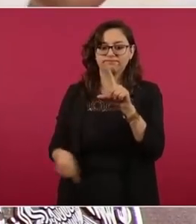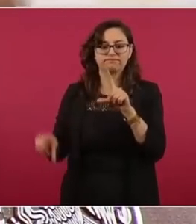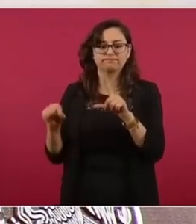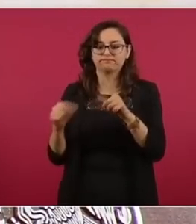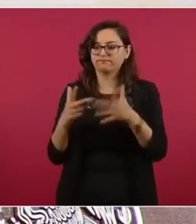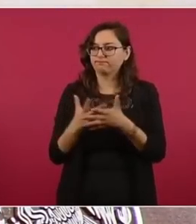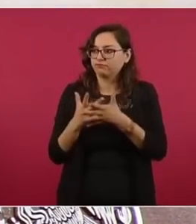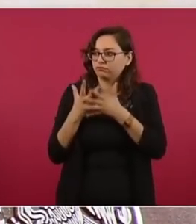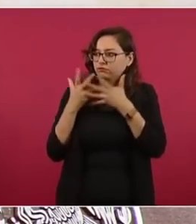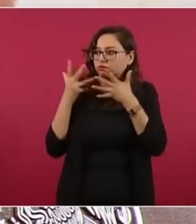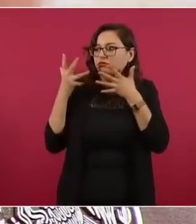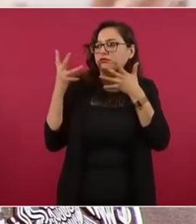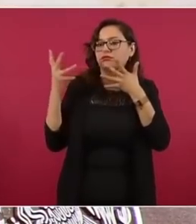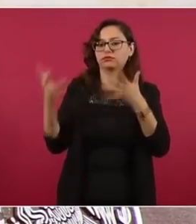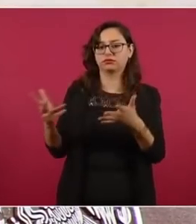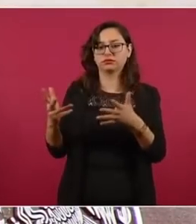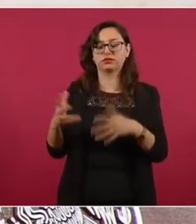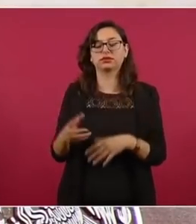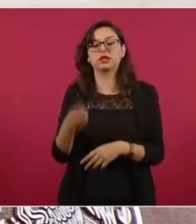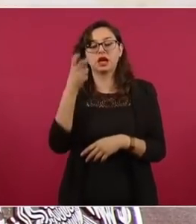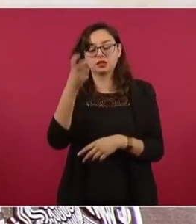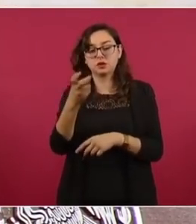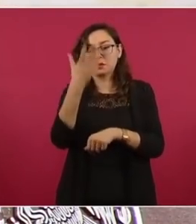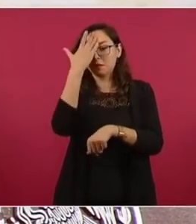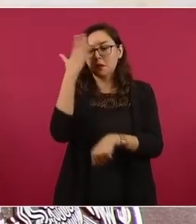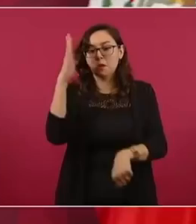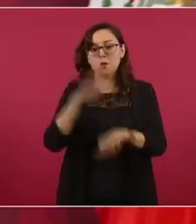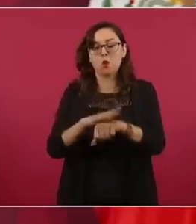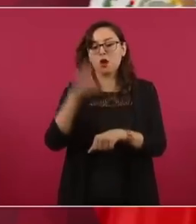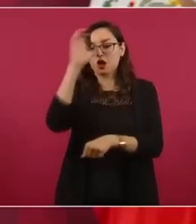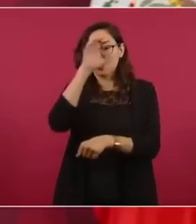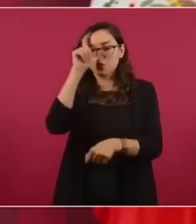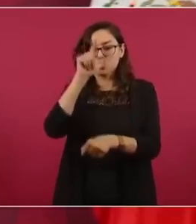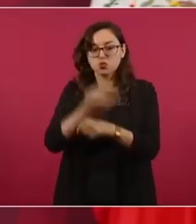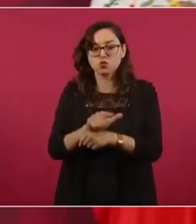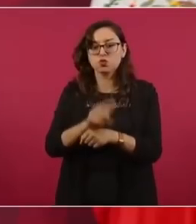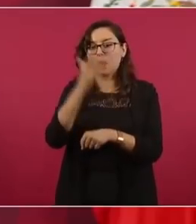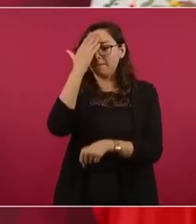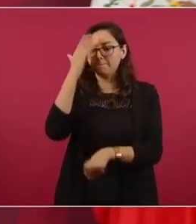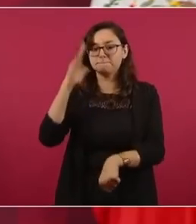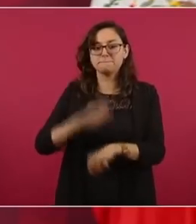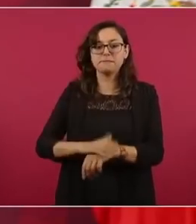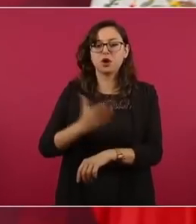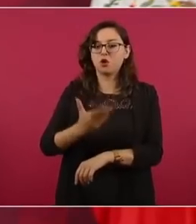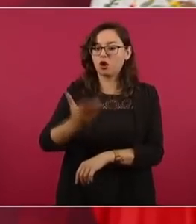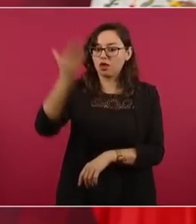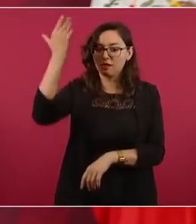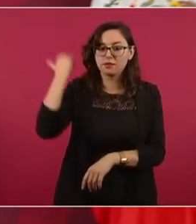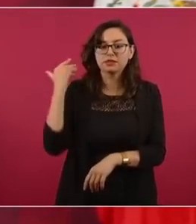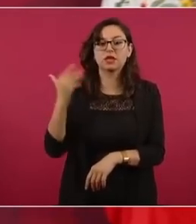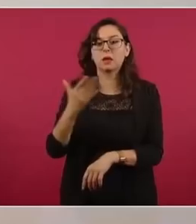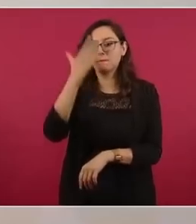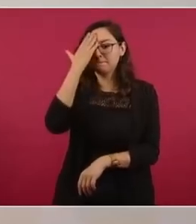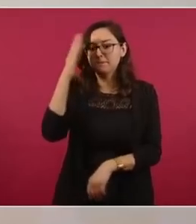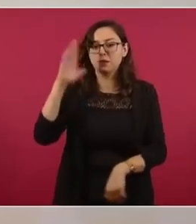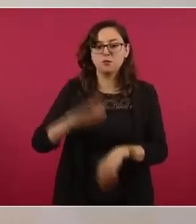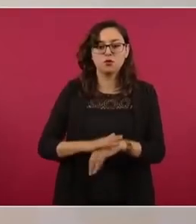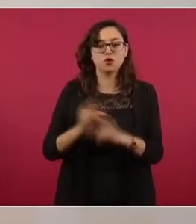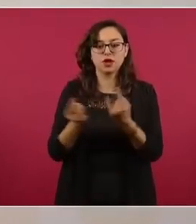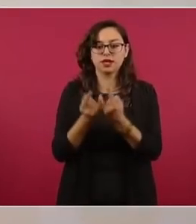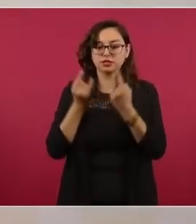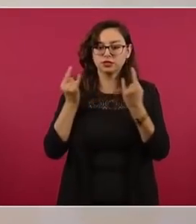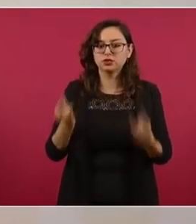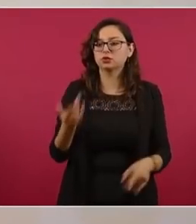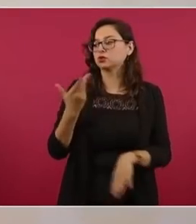Por eso, no olvidemos nuestras culturas, no olvidemos nuestro pasado, no olvidemos de dónde venimos.